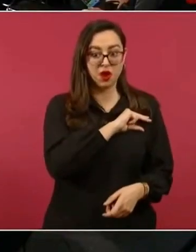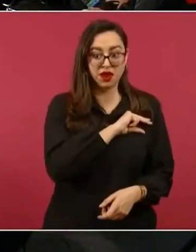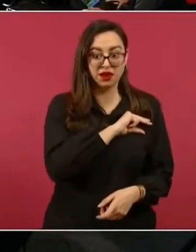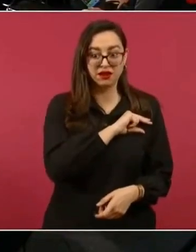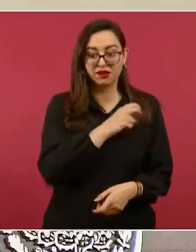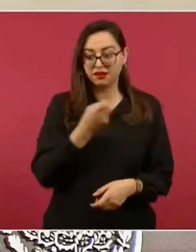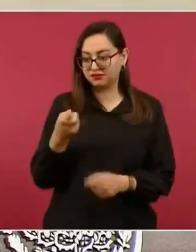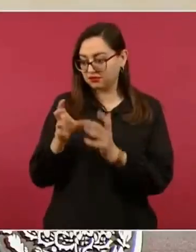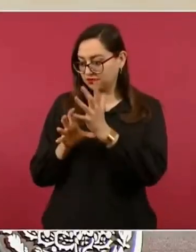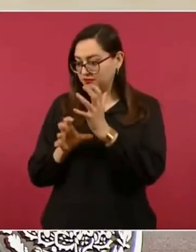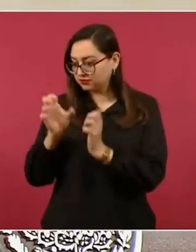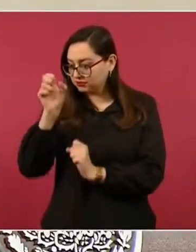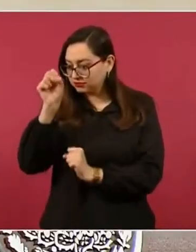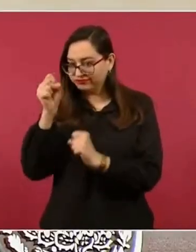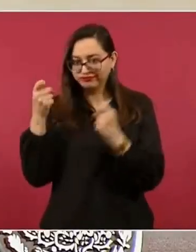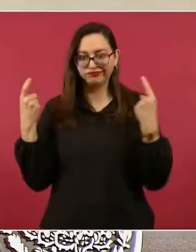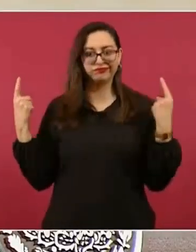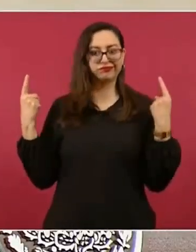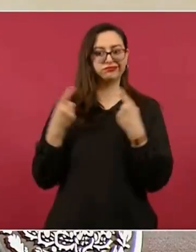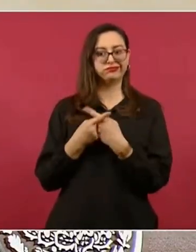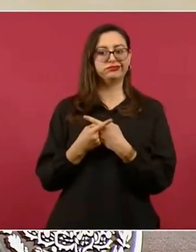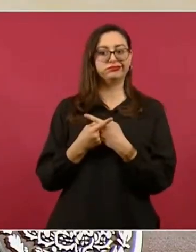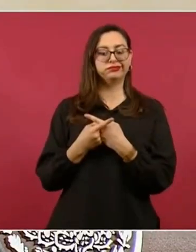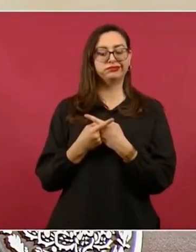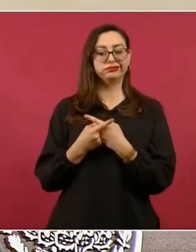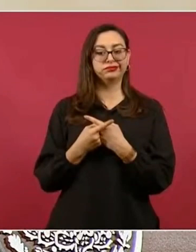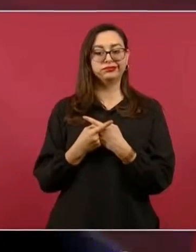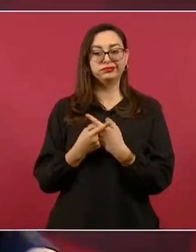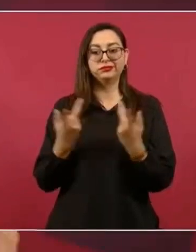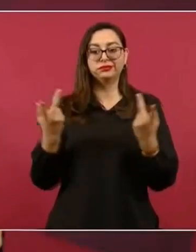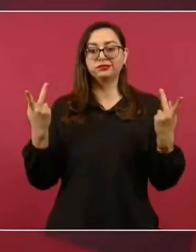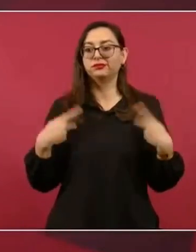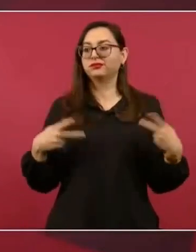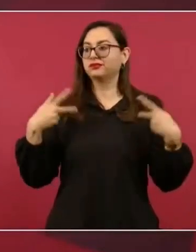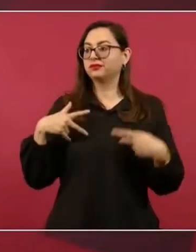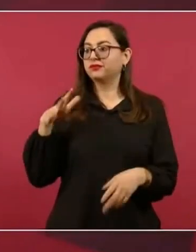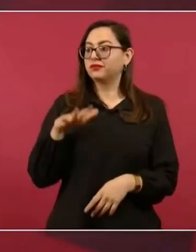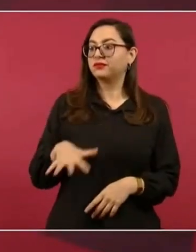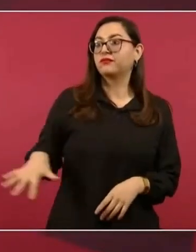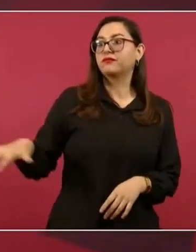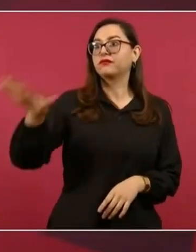y hacer a un lado lo público